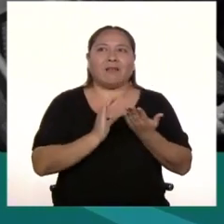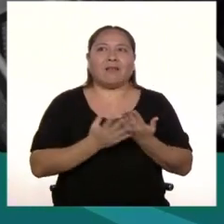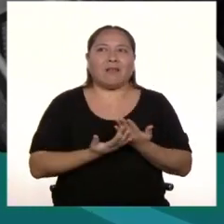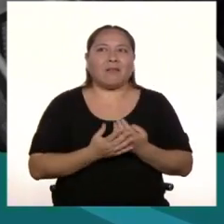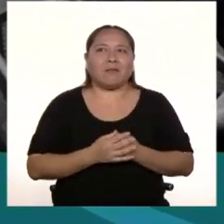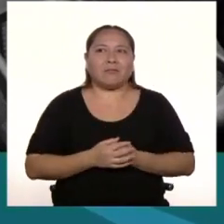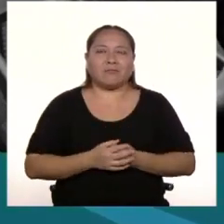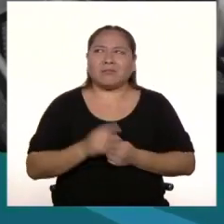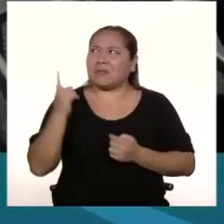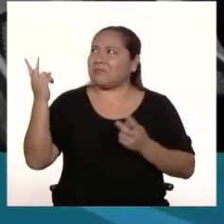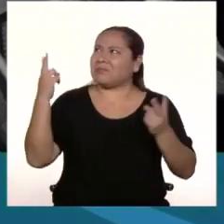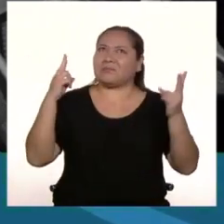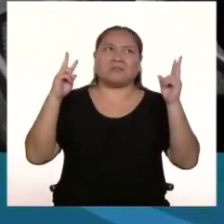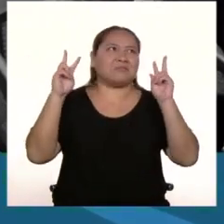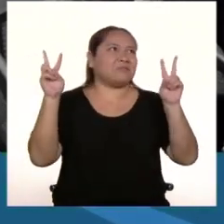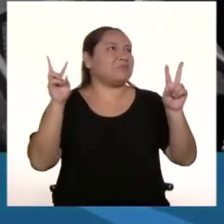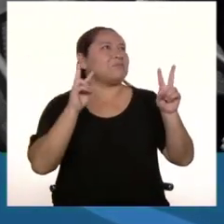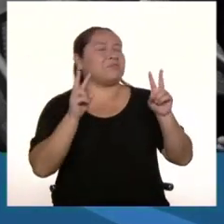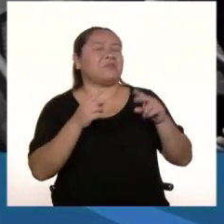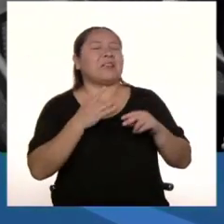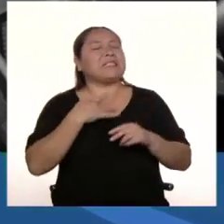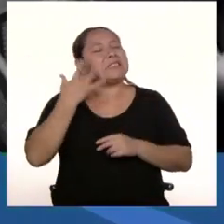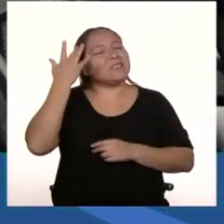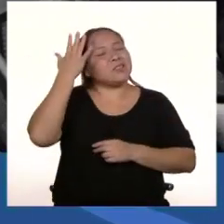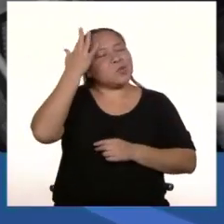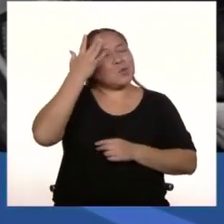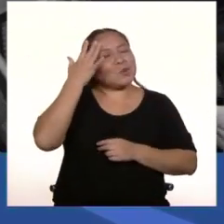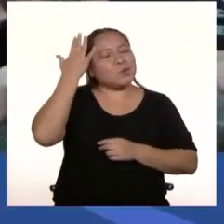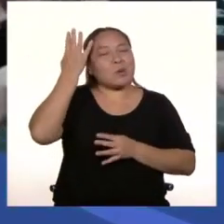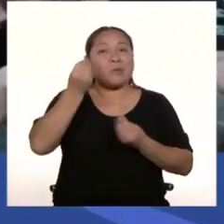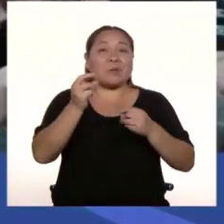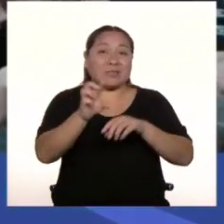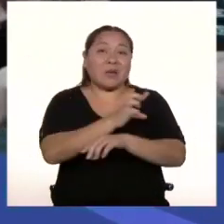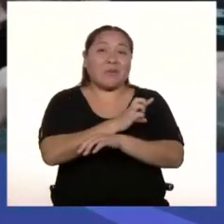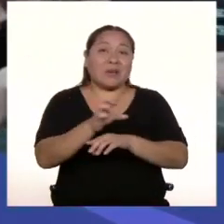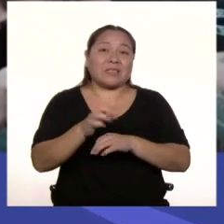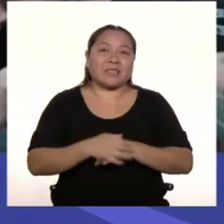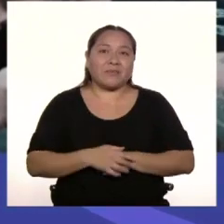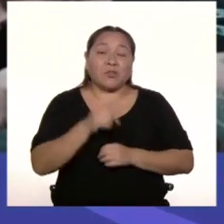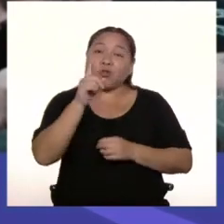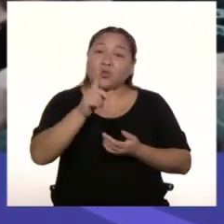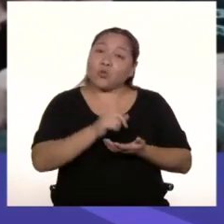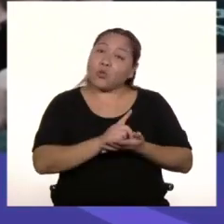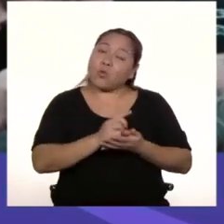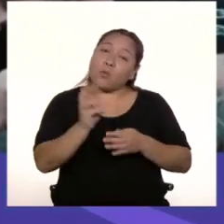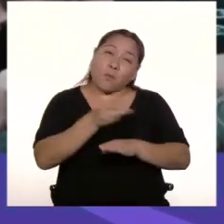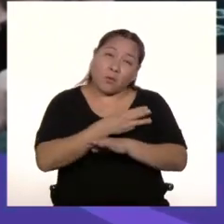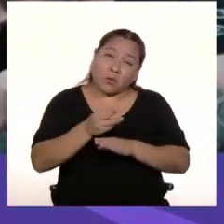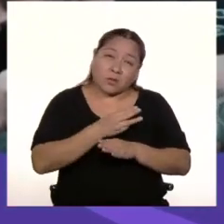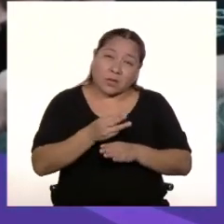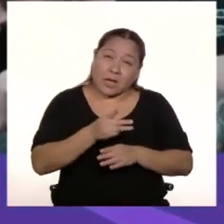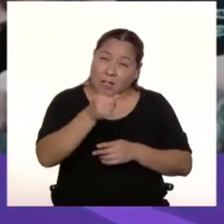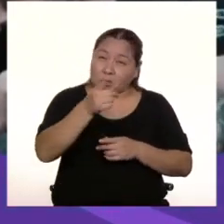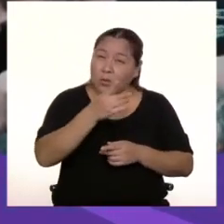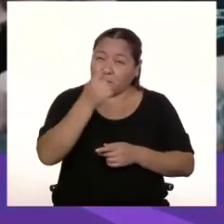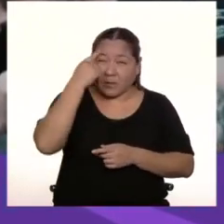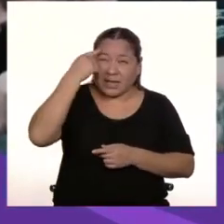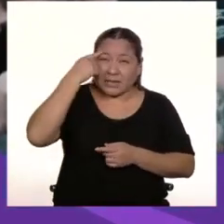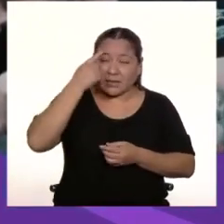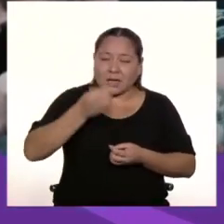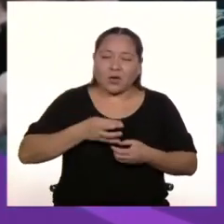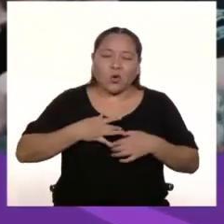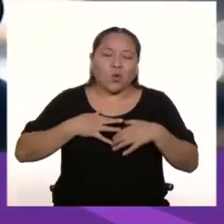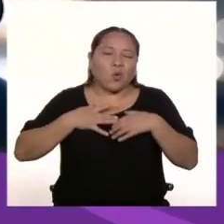inspirado Estar rodeado de tanta poesía ¿Sientes que tus letras Inspiran a otras personas? Me lo han dicho